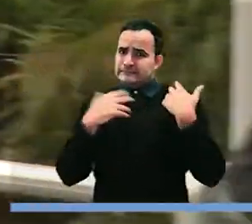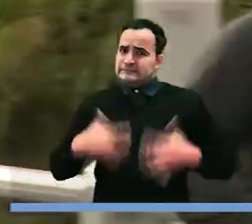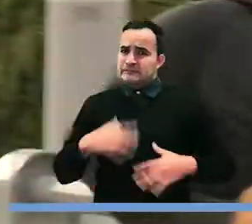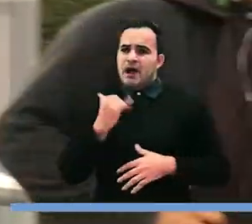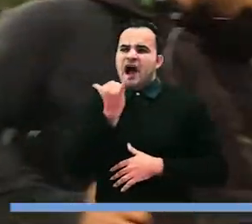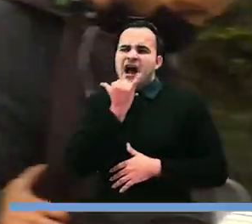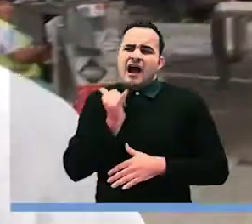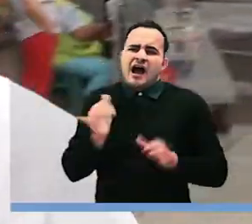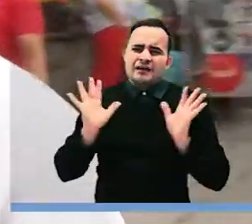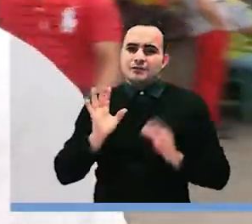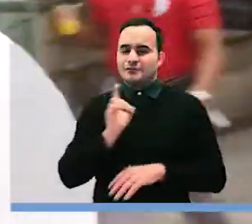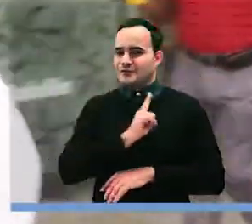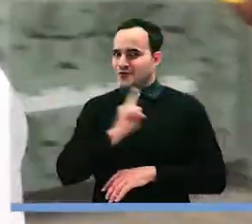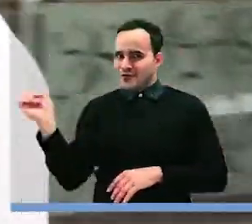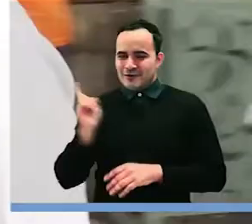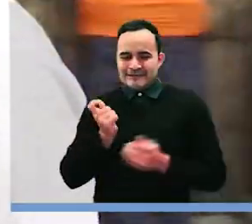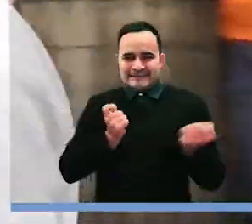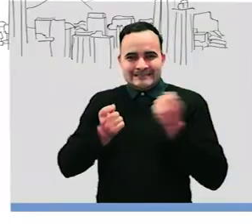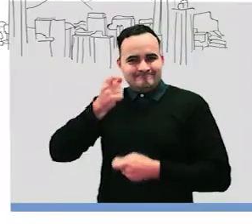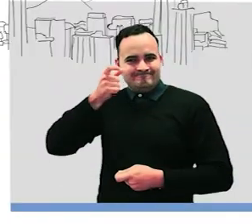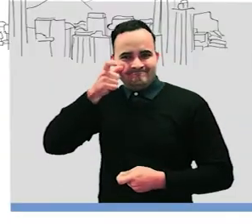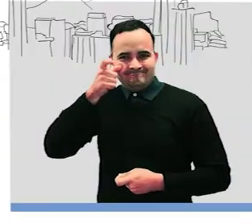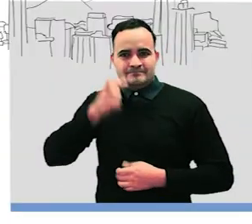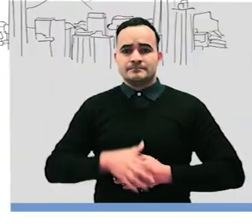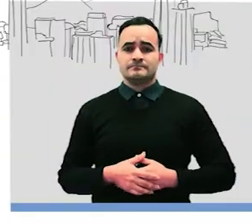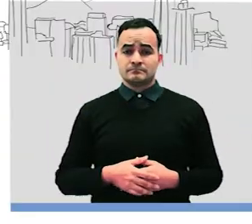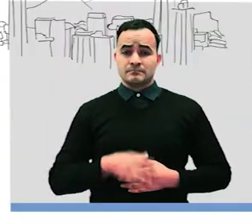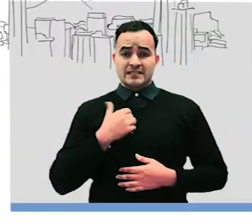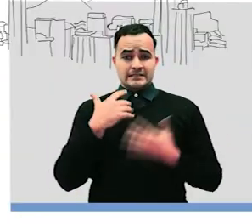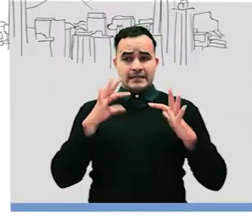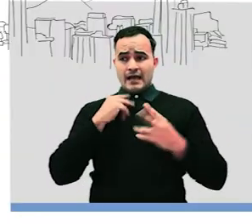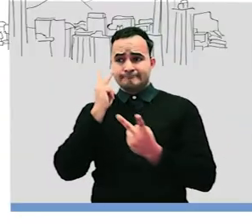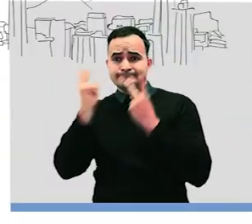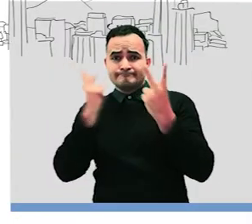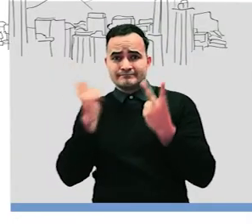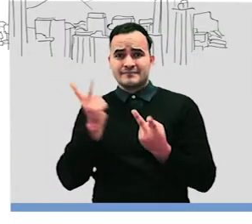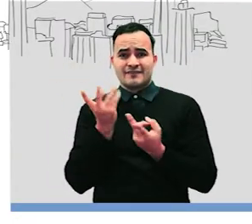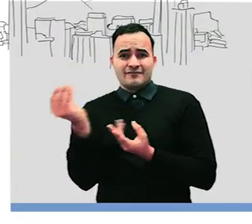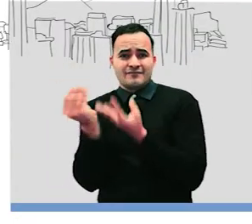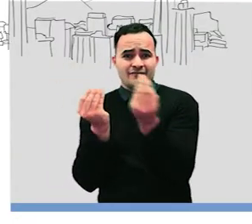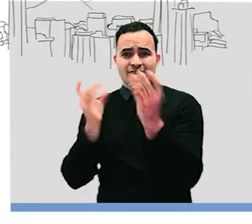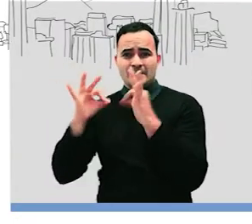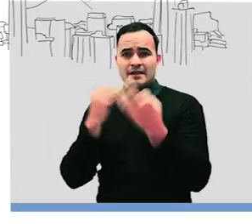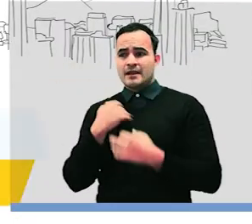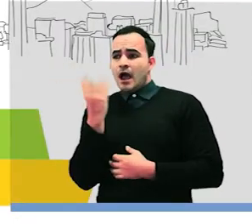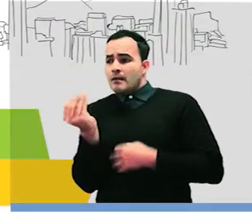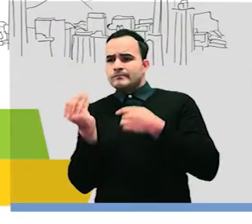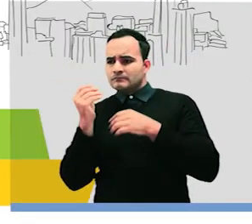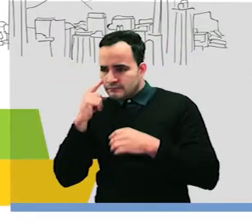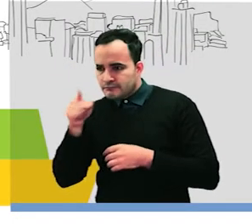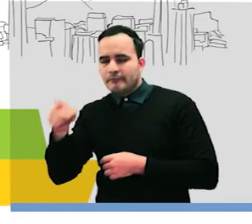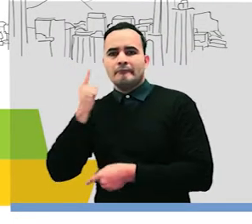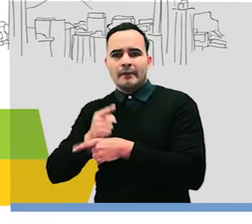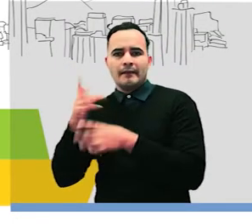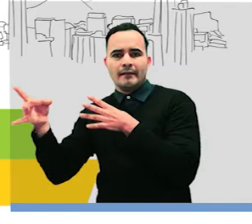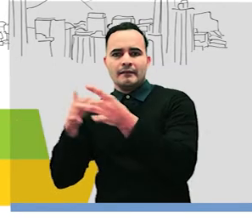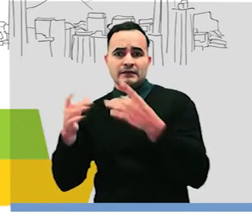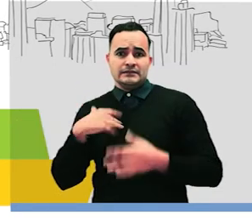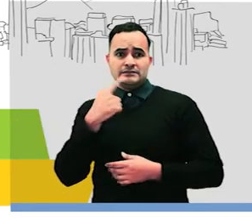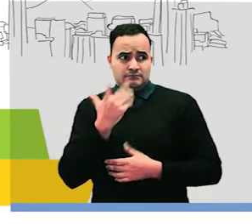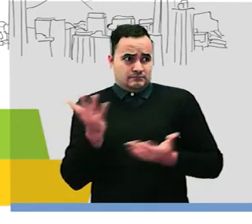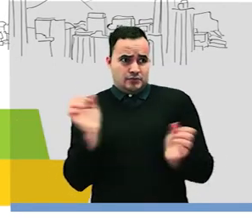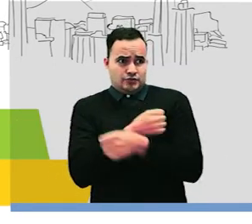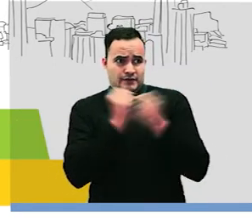responsabilidad que no permite laxitud. Y estamos viendo increíblemente muchos contagios entre familiares. Ah, es que como somos